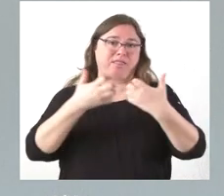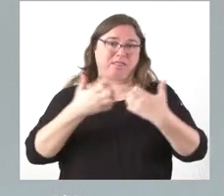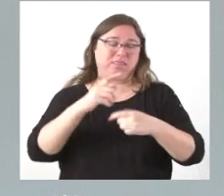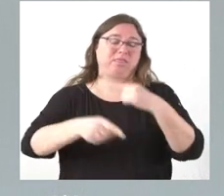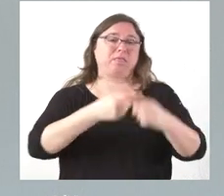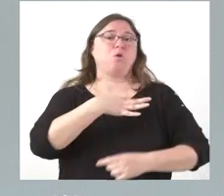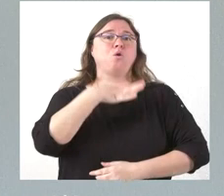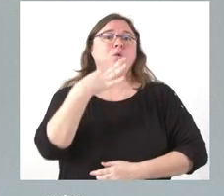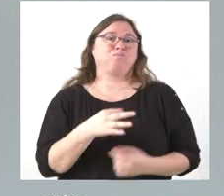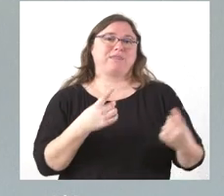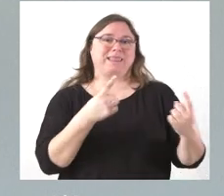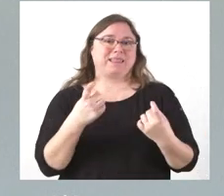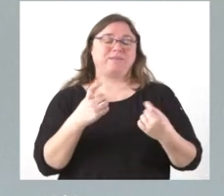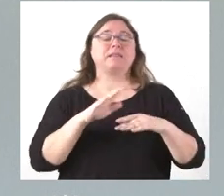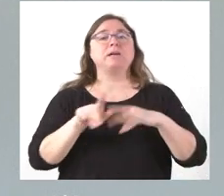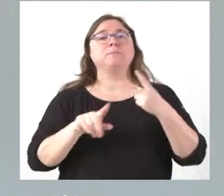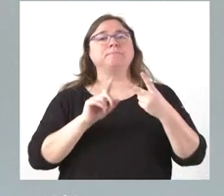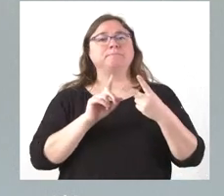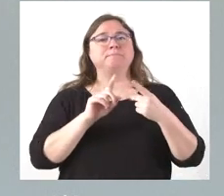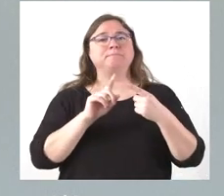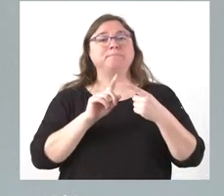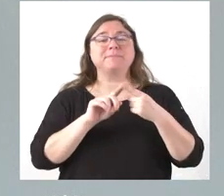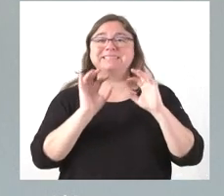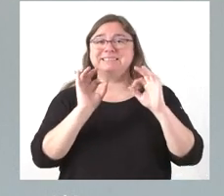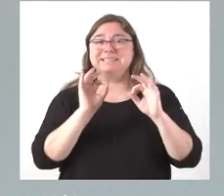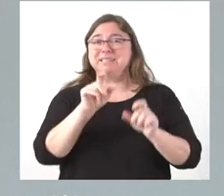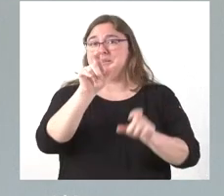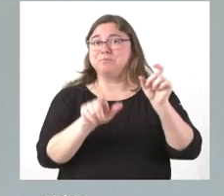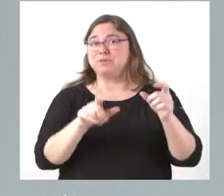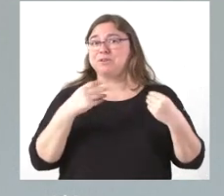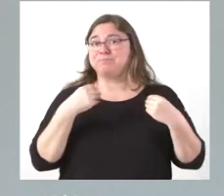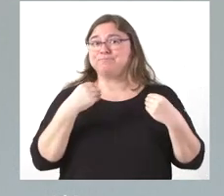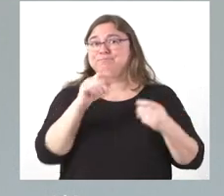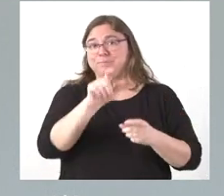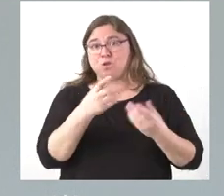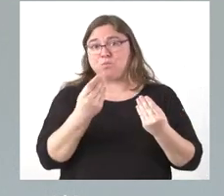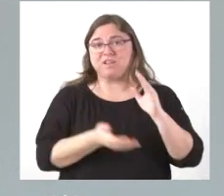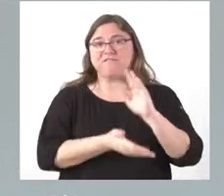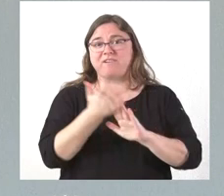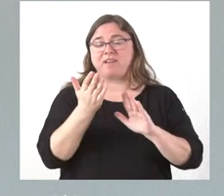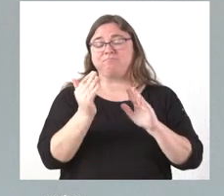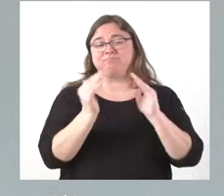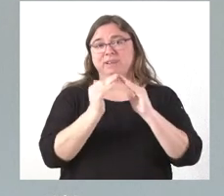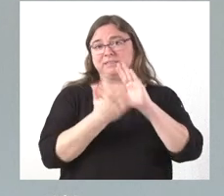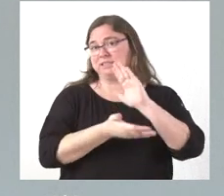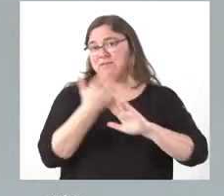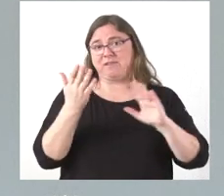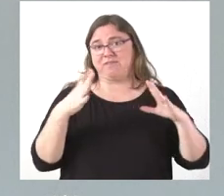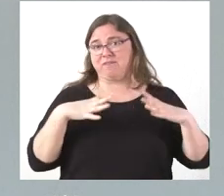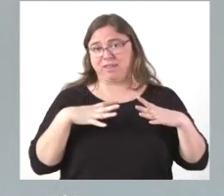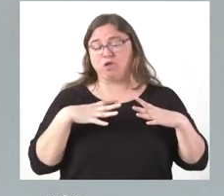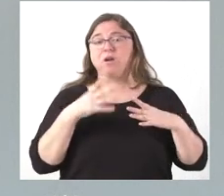precisa en otras condiciones. El hecho de que muchas personas estén fuera de su lugar habitual también hace disminuir en esa época del año